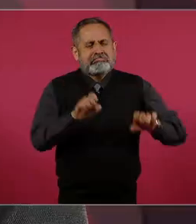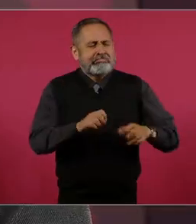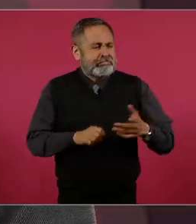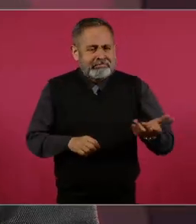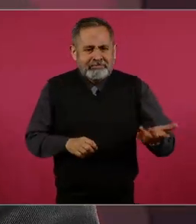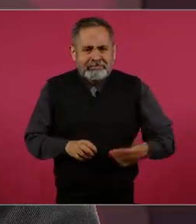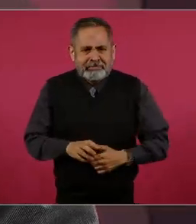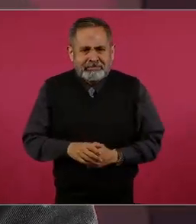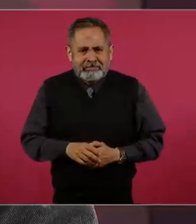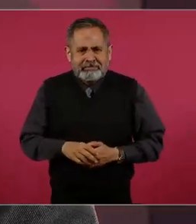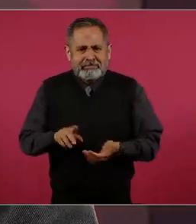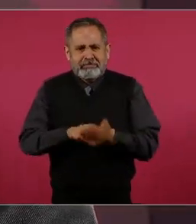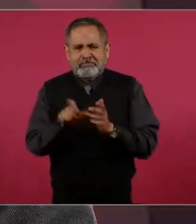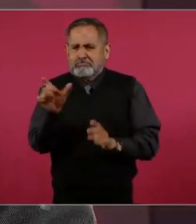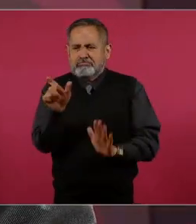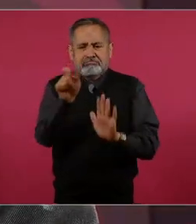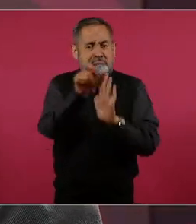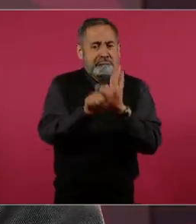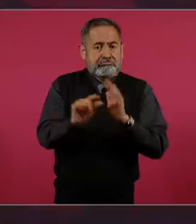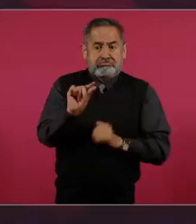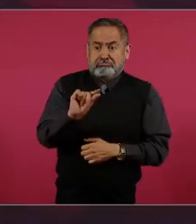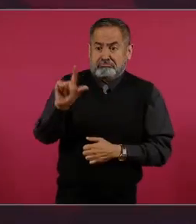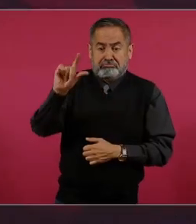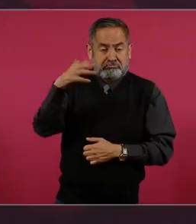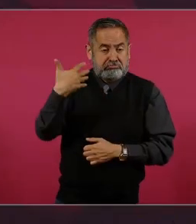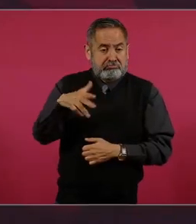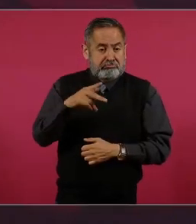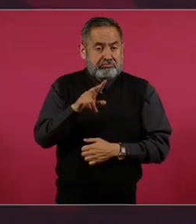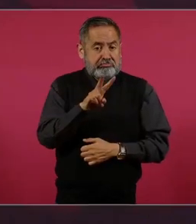tienen tarjetas de esas famosas.